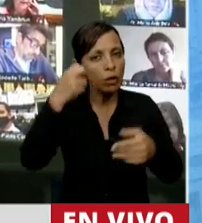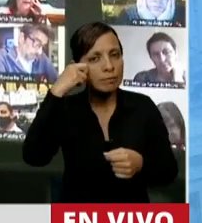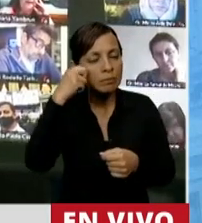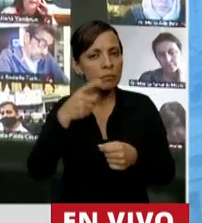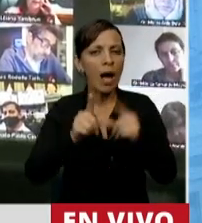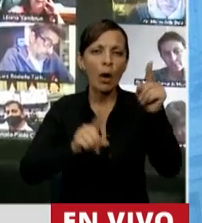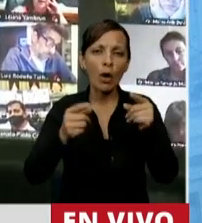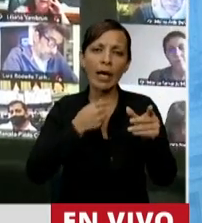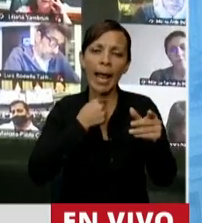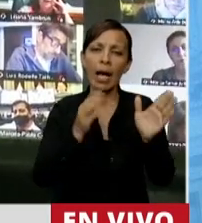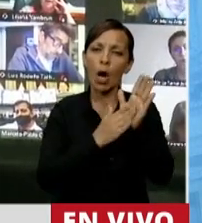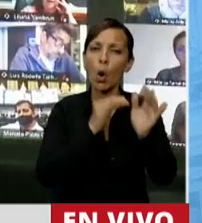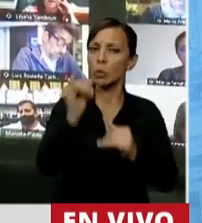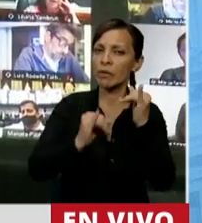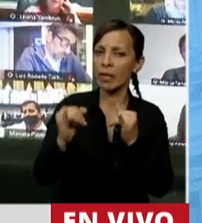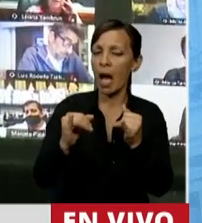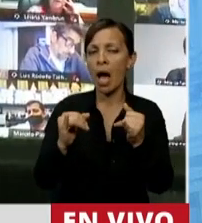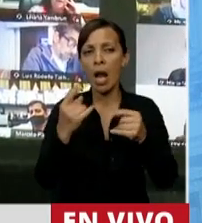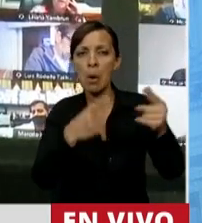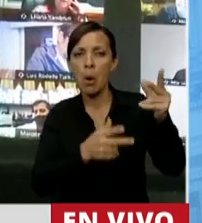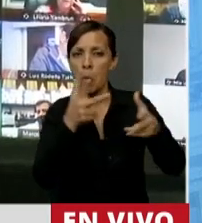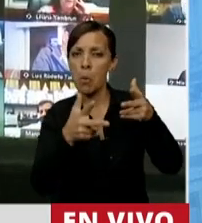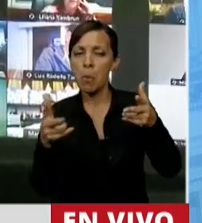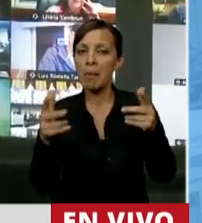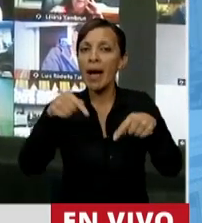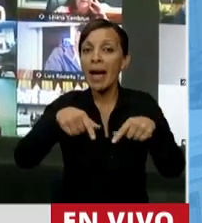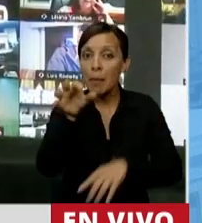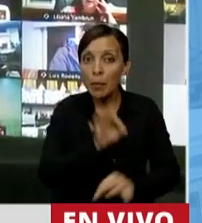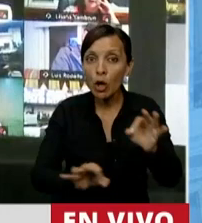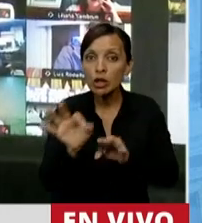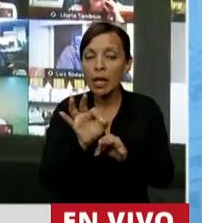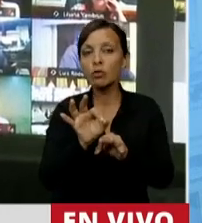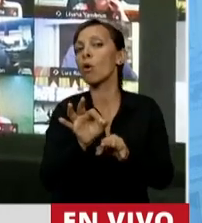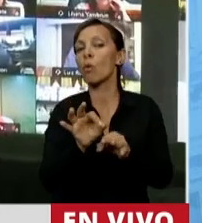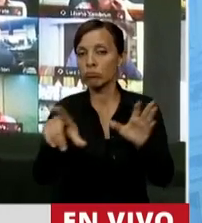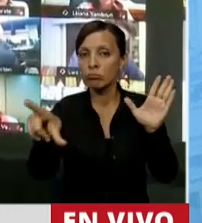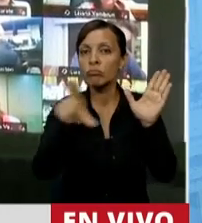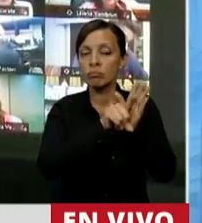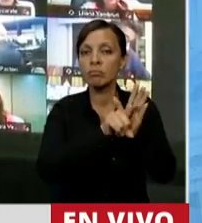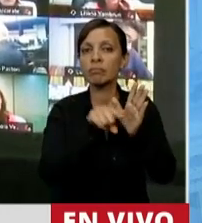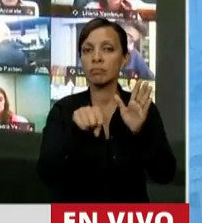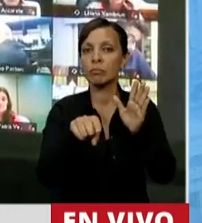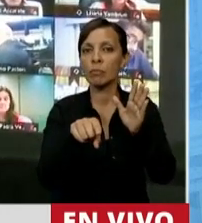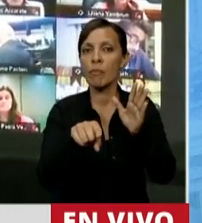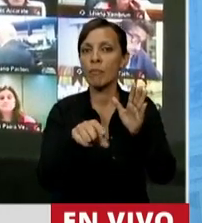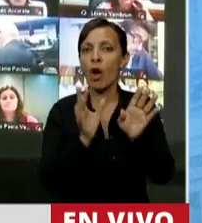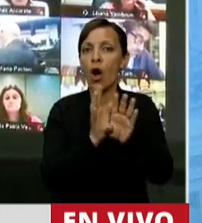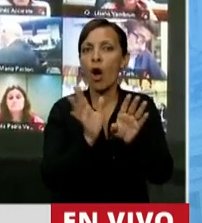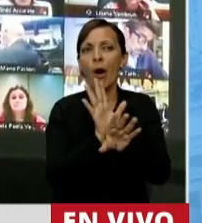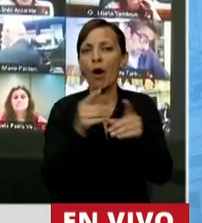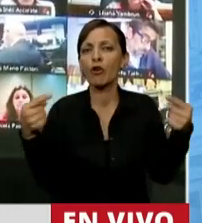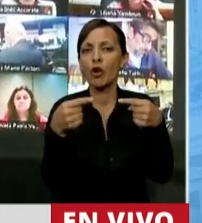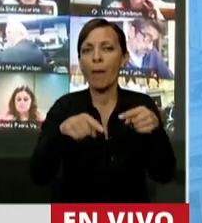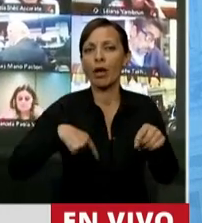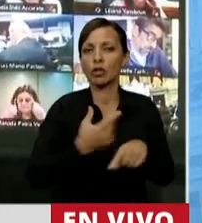tratando de justificar de alguna o cualquier manera que este es un proyecto de ley que no tiene cabida en esta sociedad.